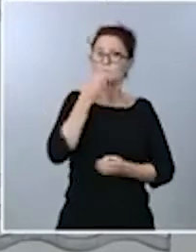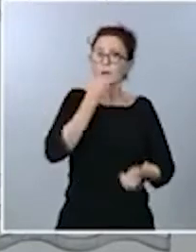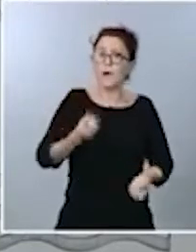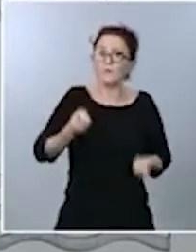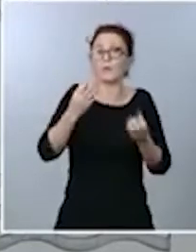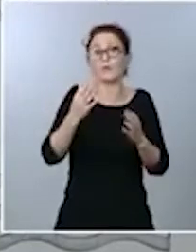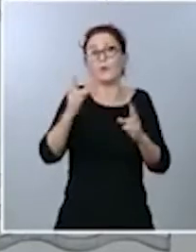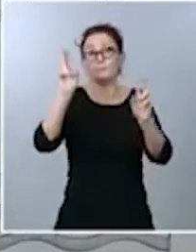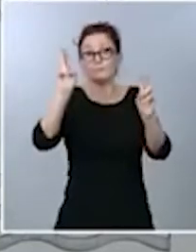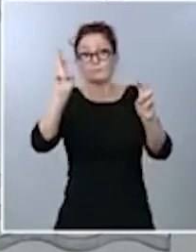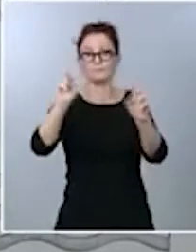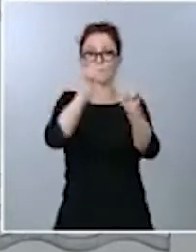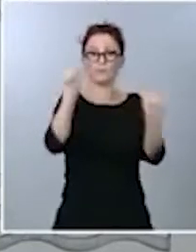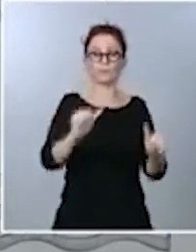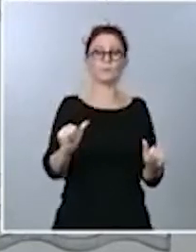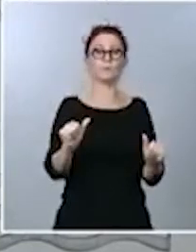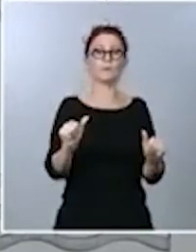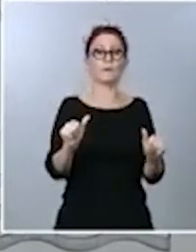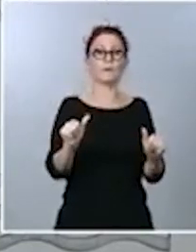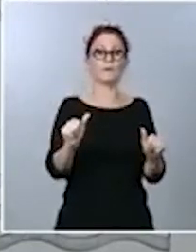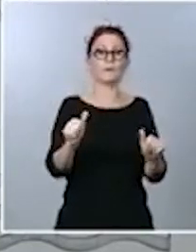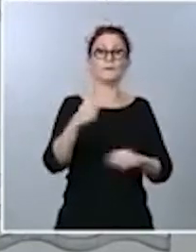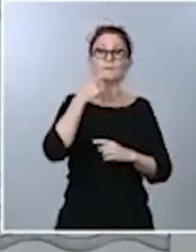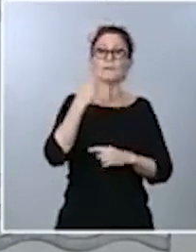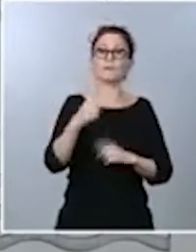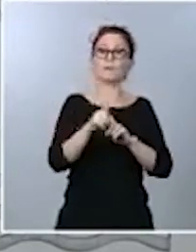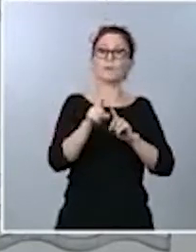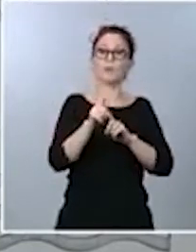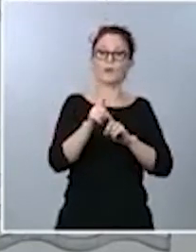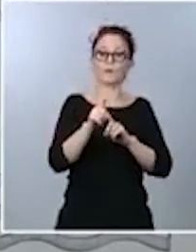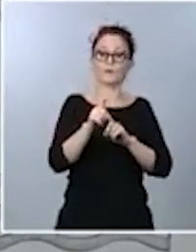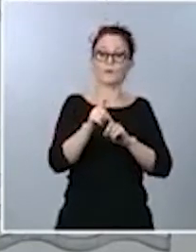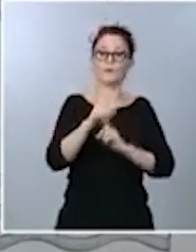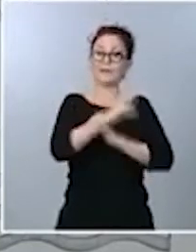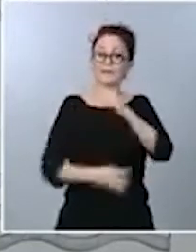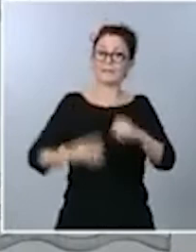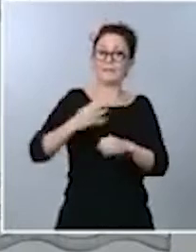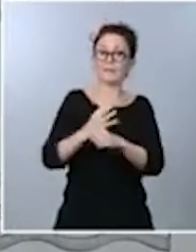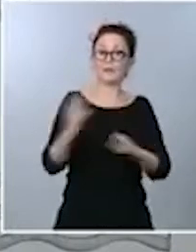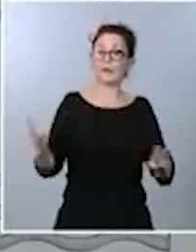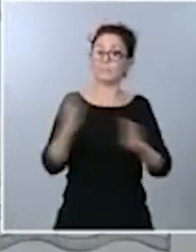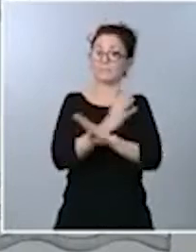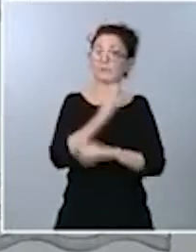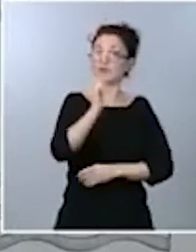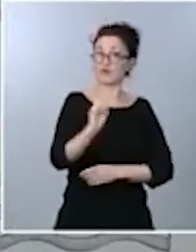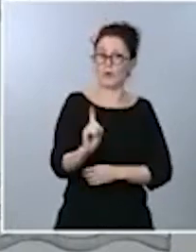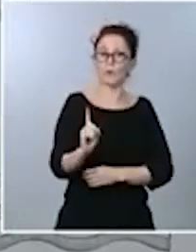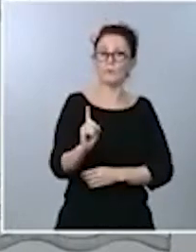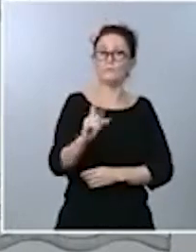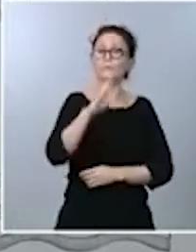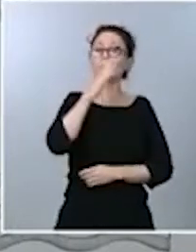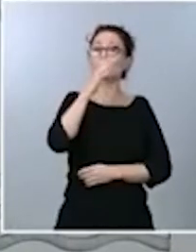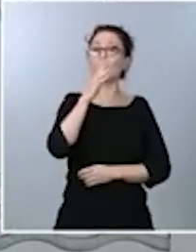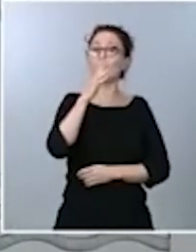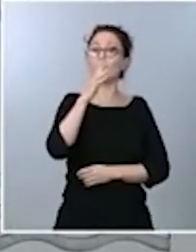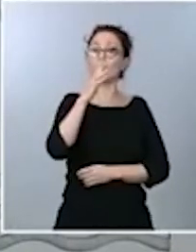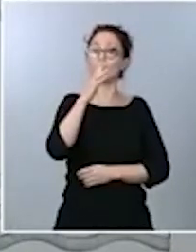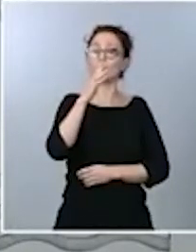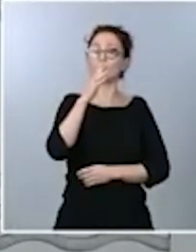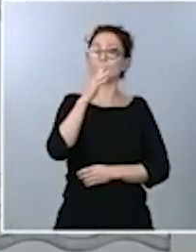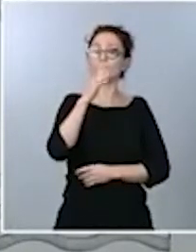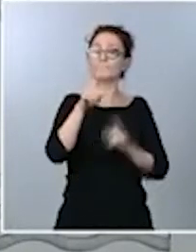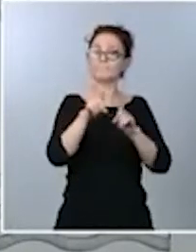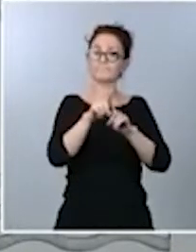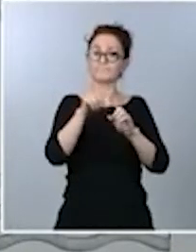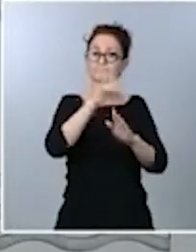que no se iba a producir la renovación a lo largo de la legislatura, porque la premisa que ponía el Partido Popular era justamente